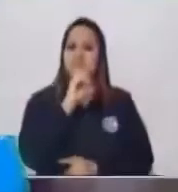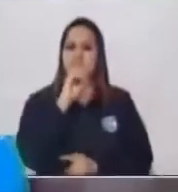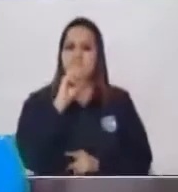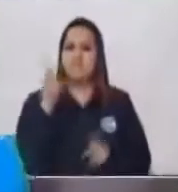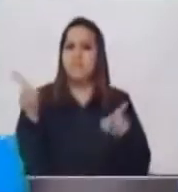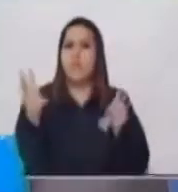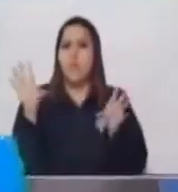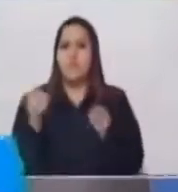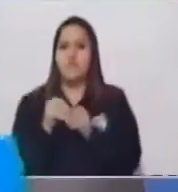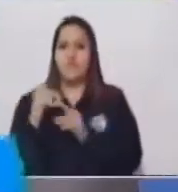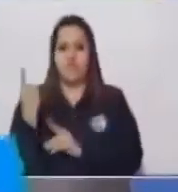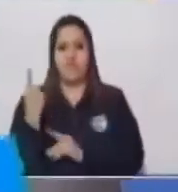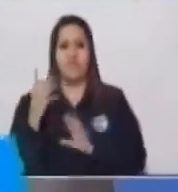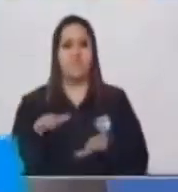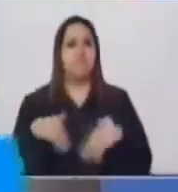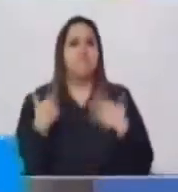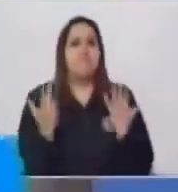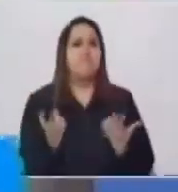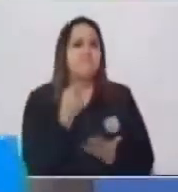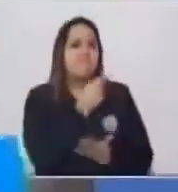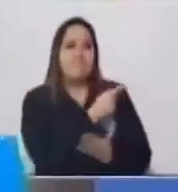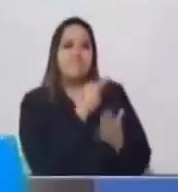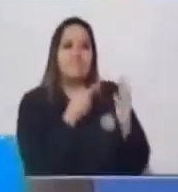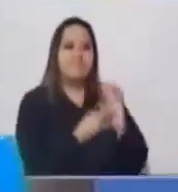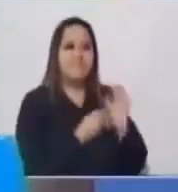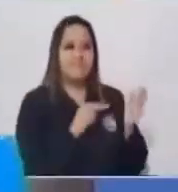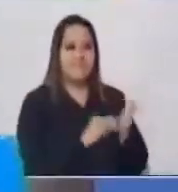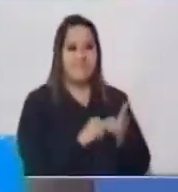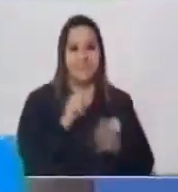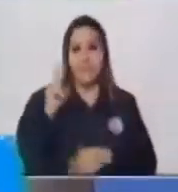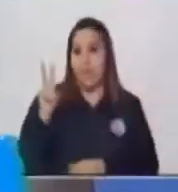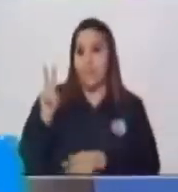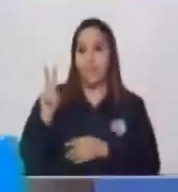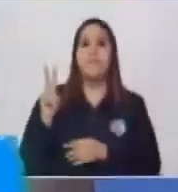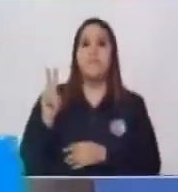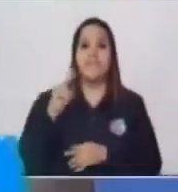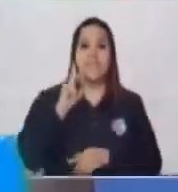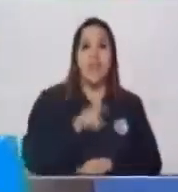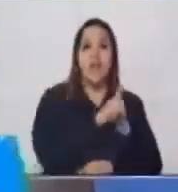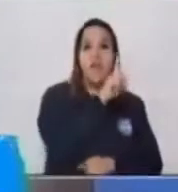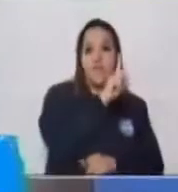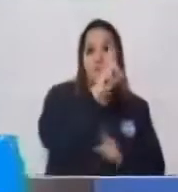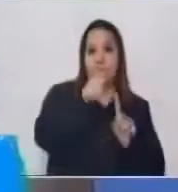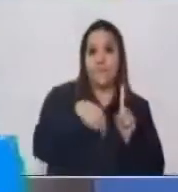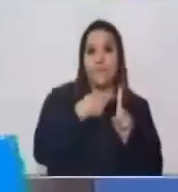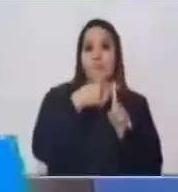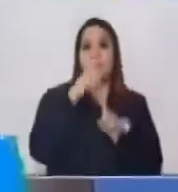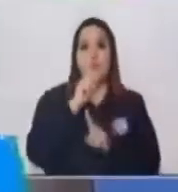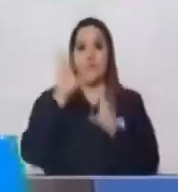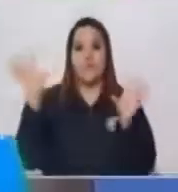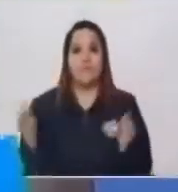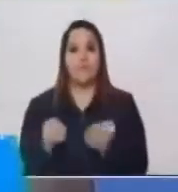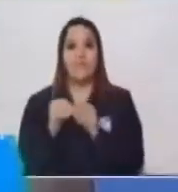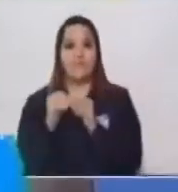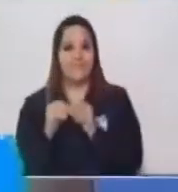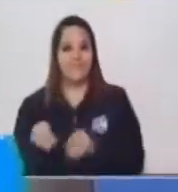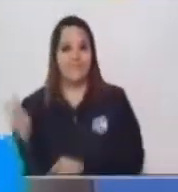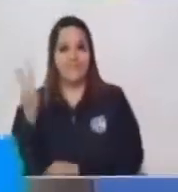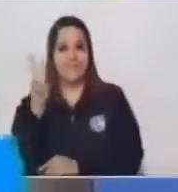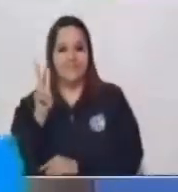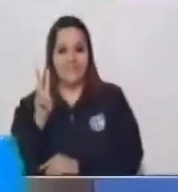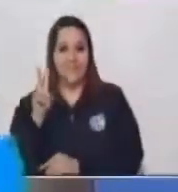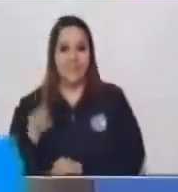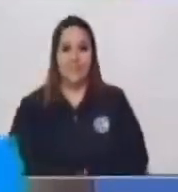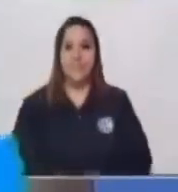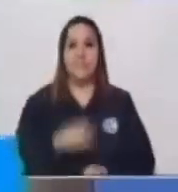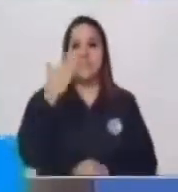¿Quién eres tú? Yo soy el 2 1 más 1 es igual a 2 Si sumamos 1